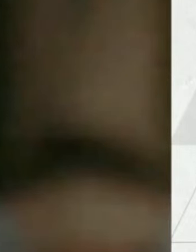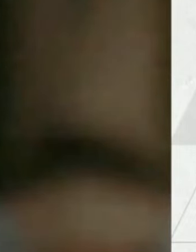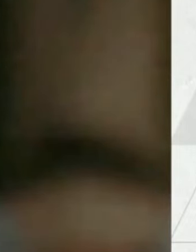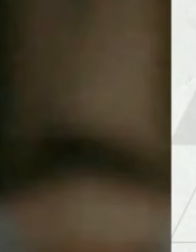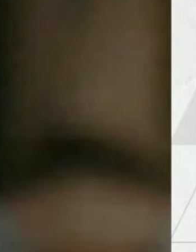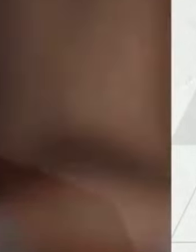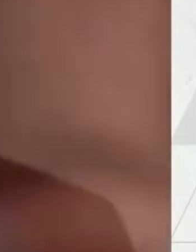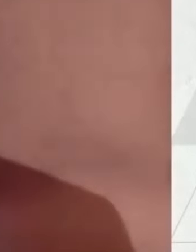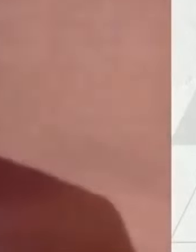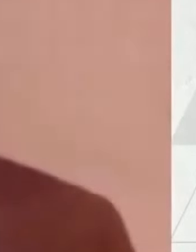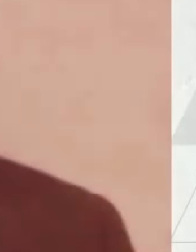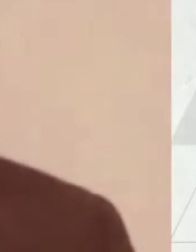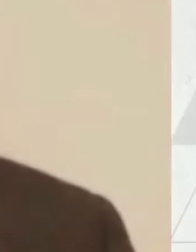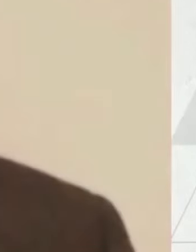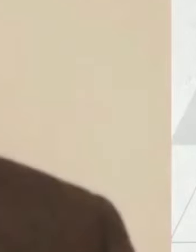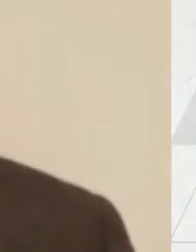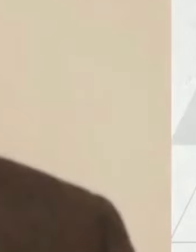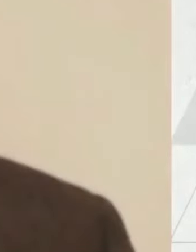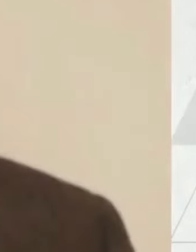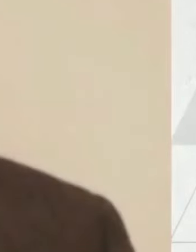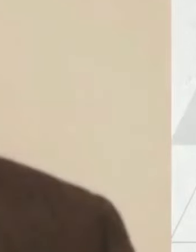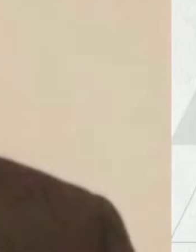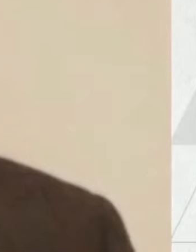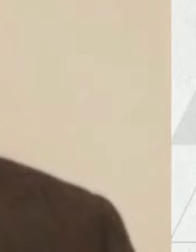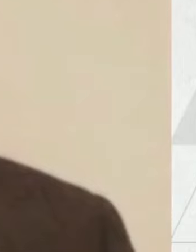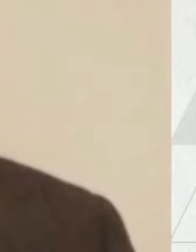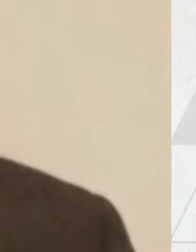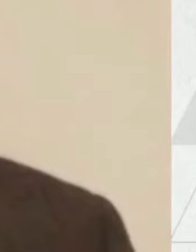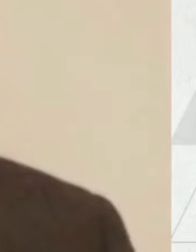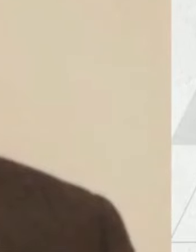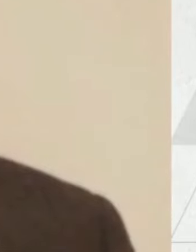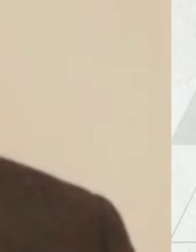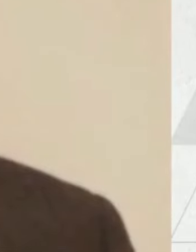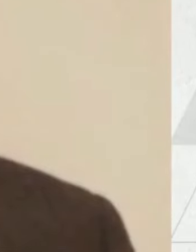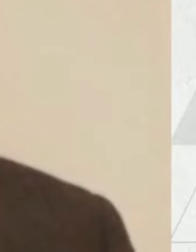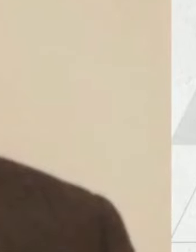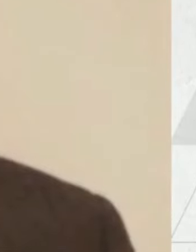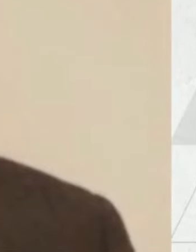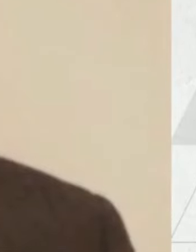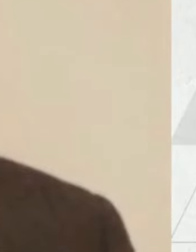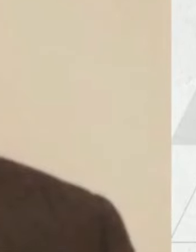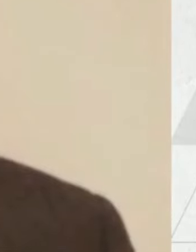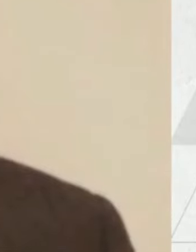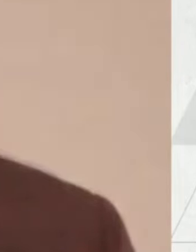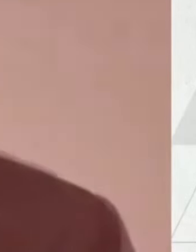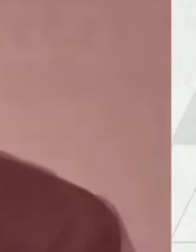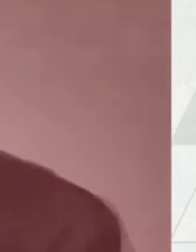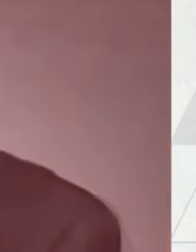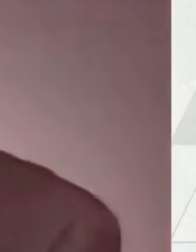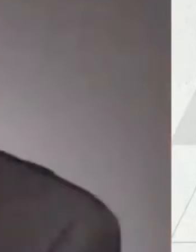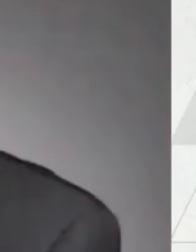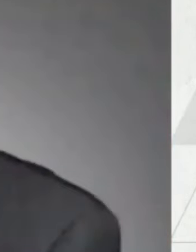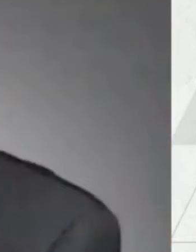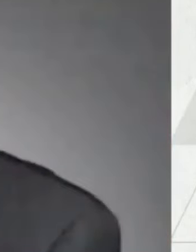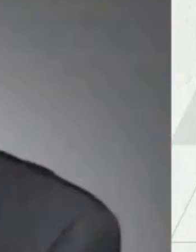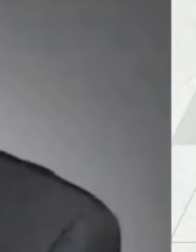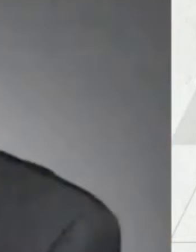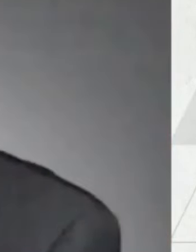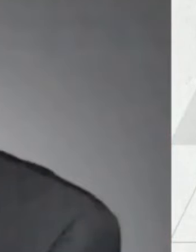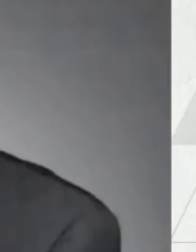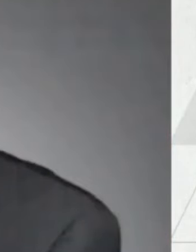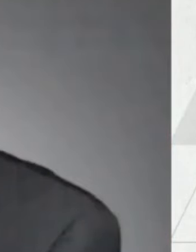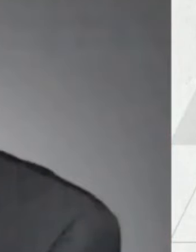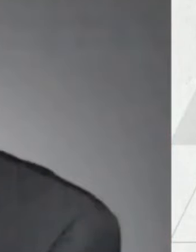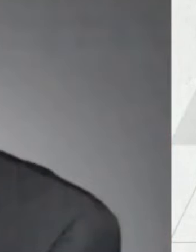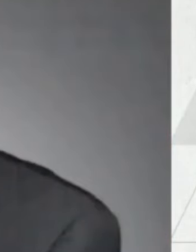Esa, ese impudor, ese descaro, esa extorsión, no existía en el